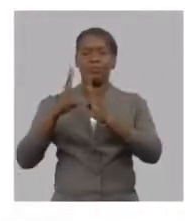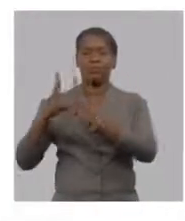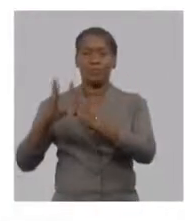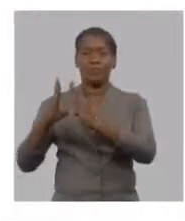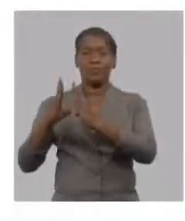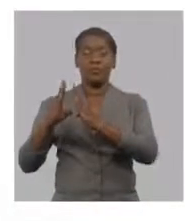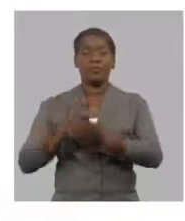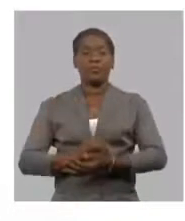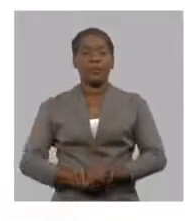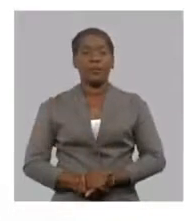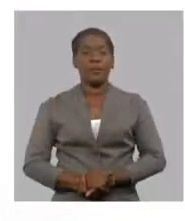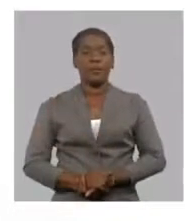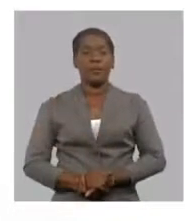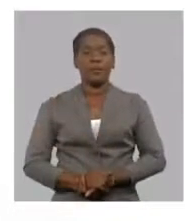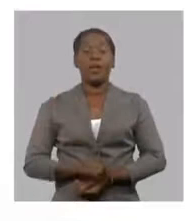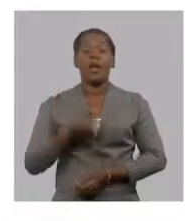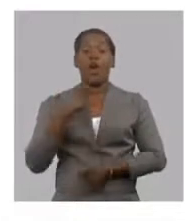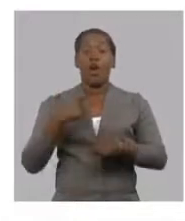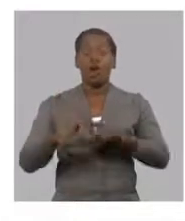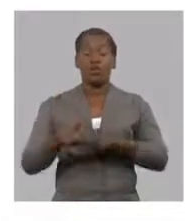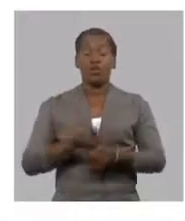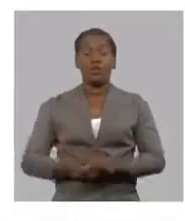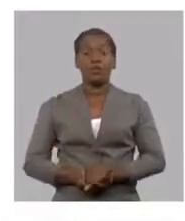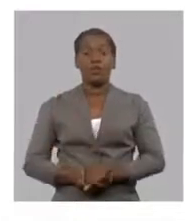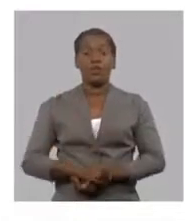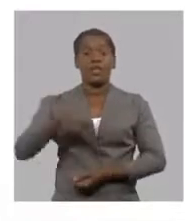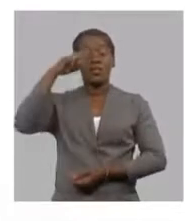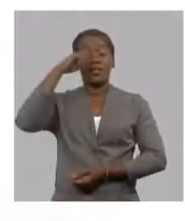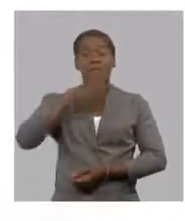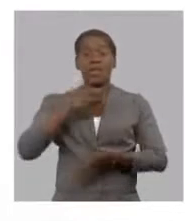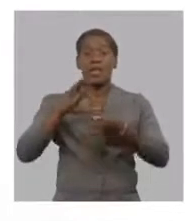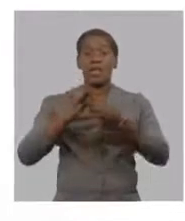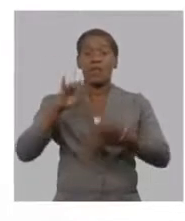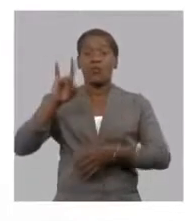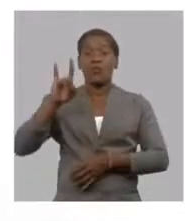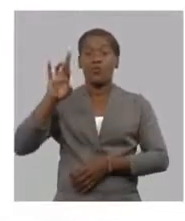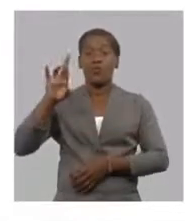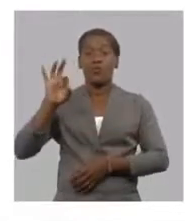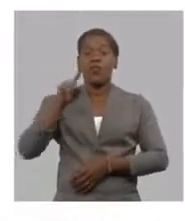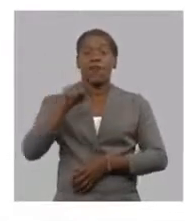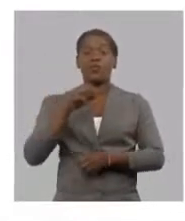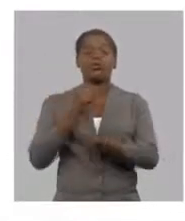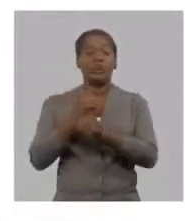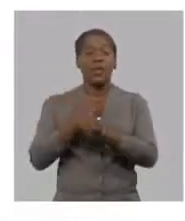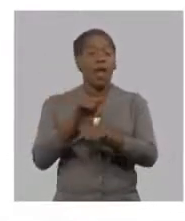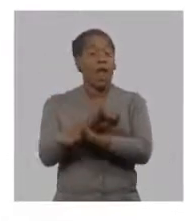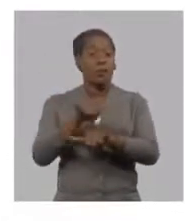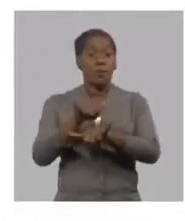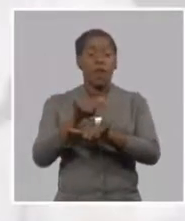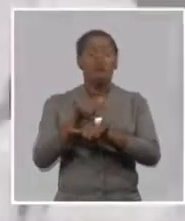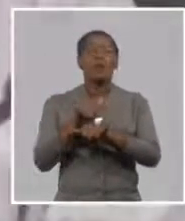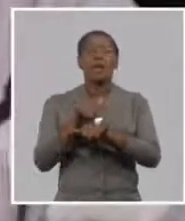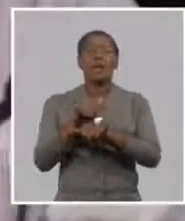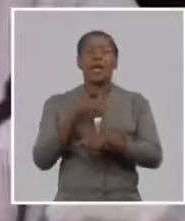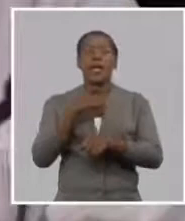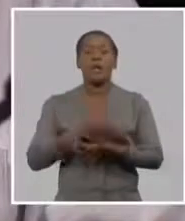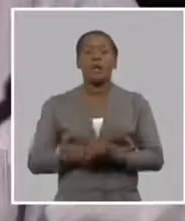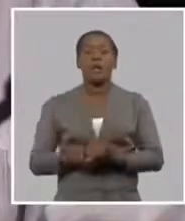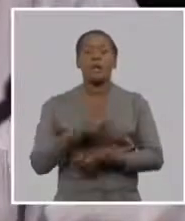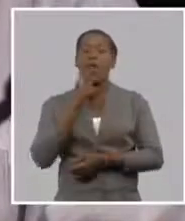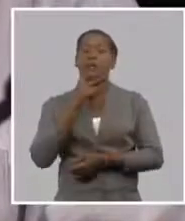en función del mejoramiento también y la inversión en el desarrollo agropecuario y esos beneficios bueno se irán viendo